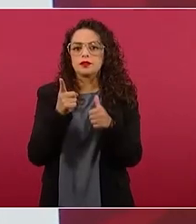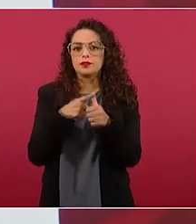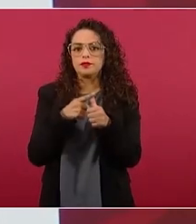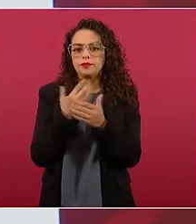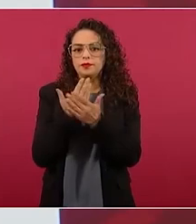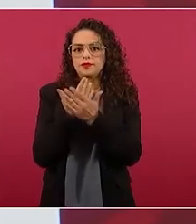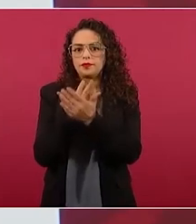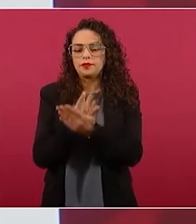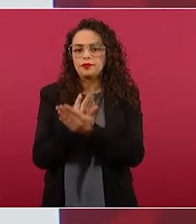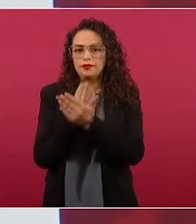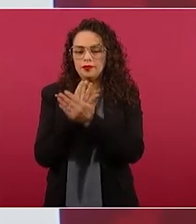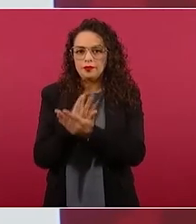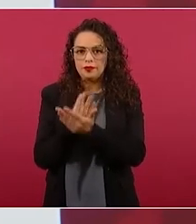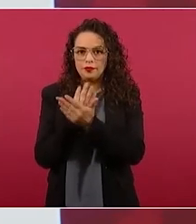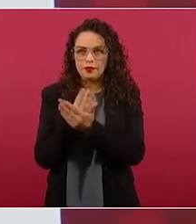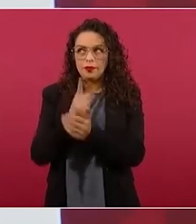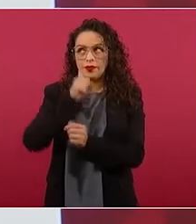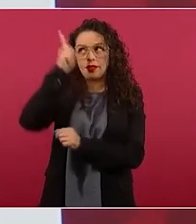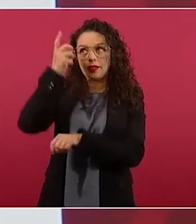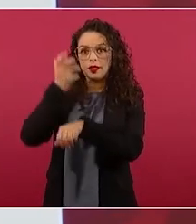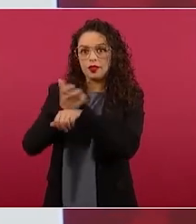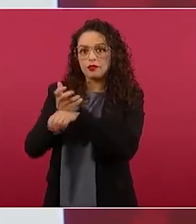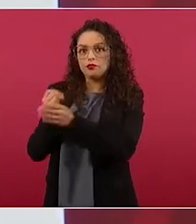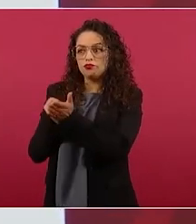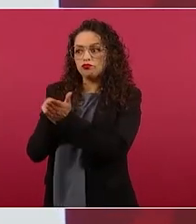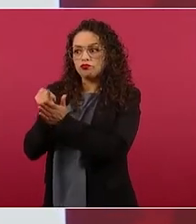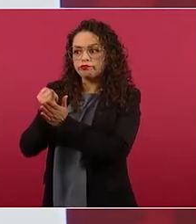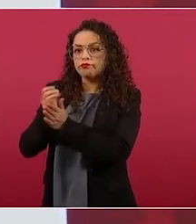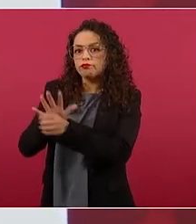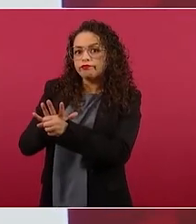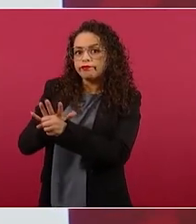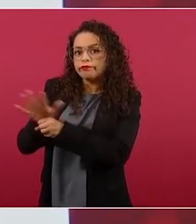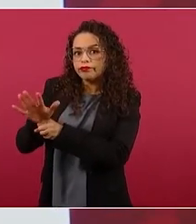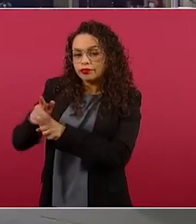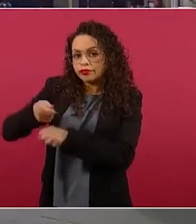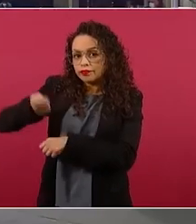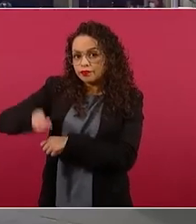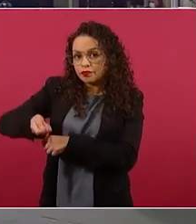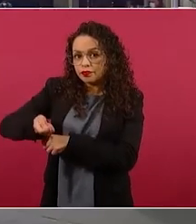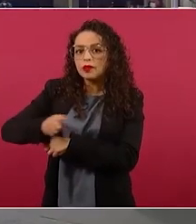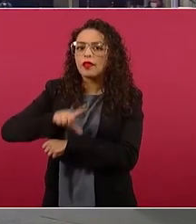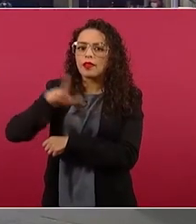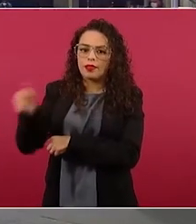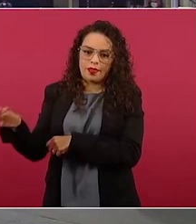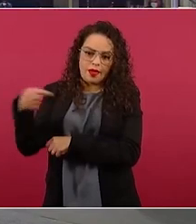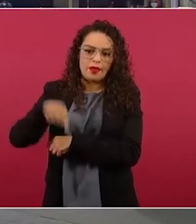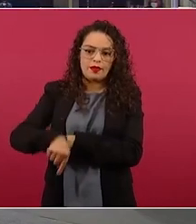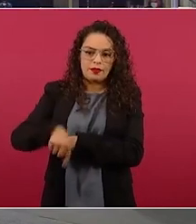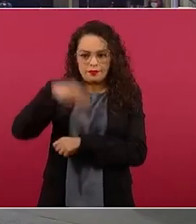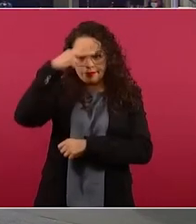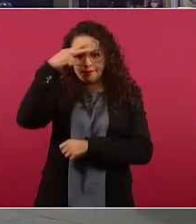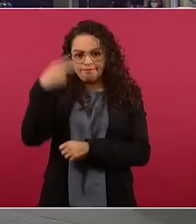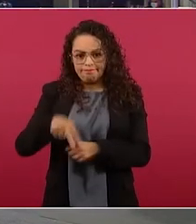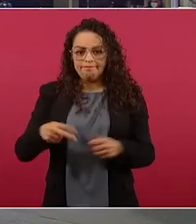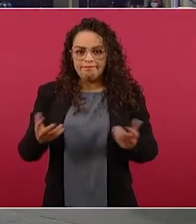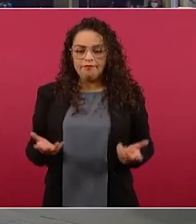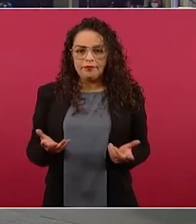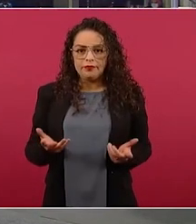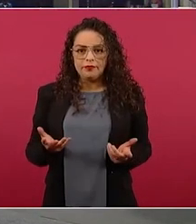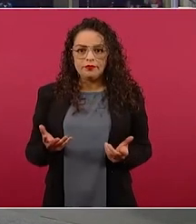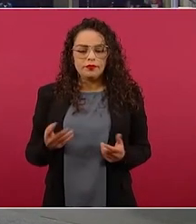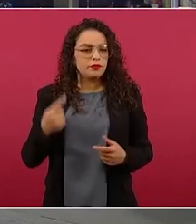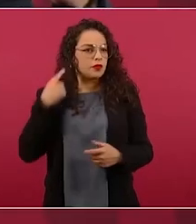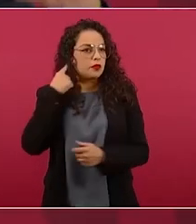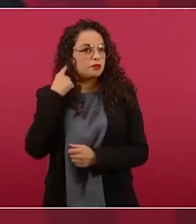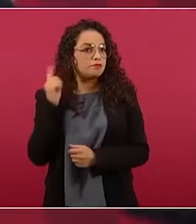a que resuelvan en Estados Unidos inicia en octubre en el juicio sí pero